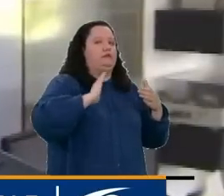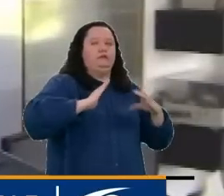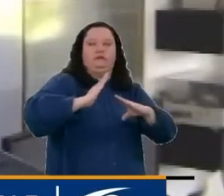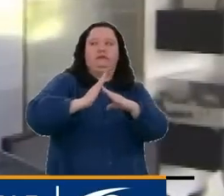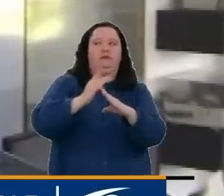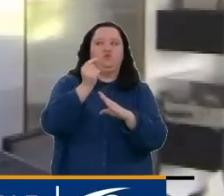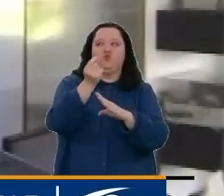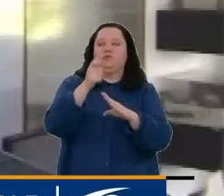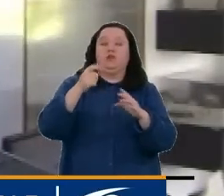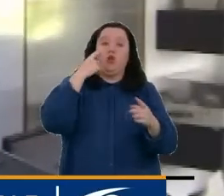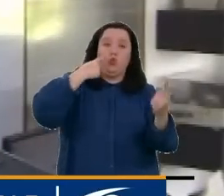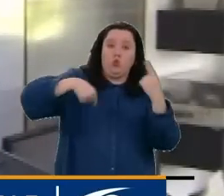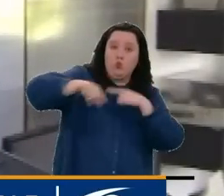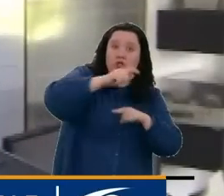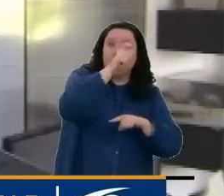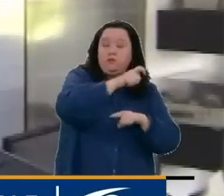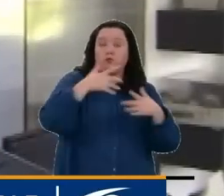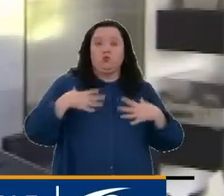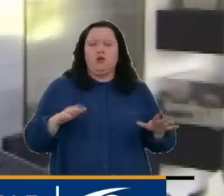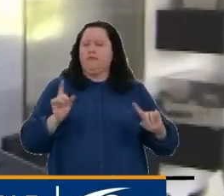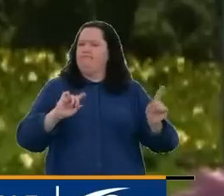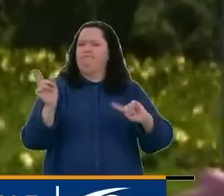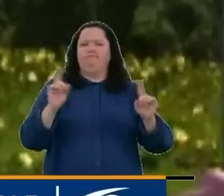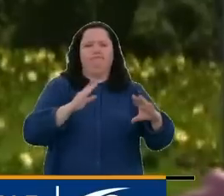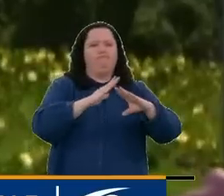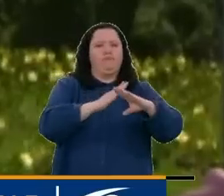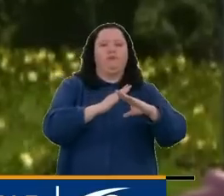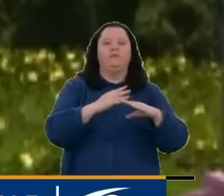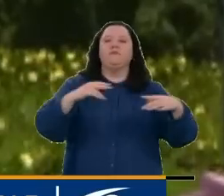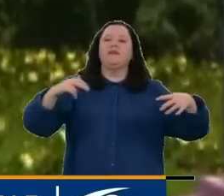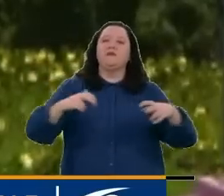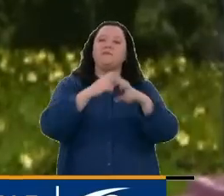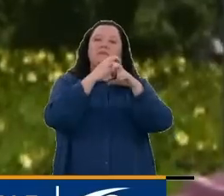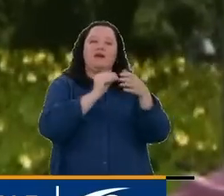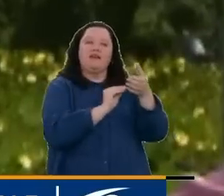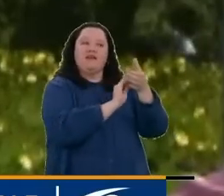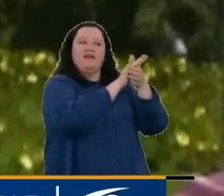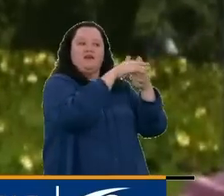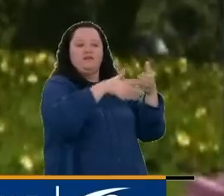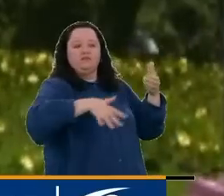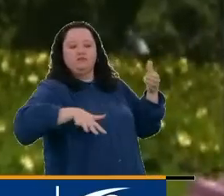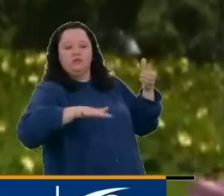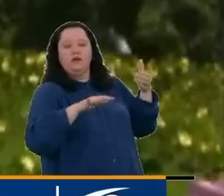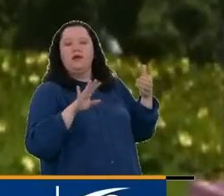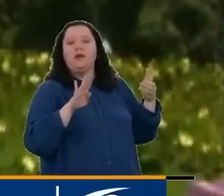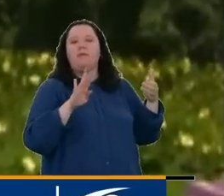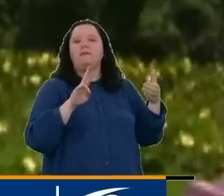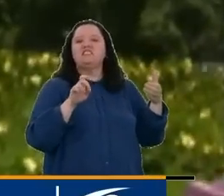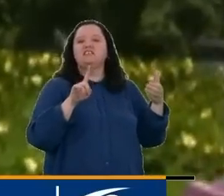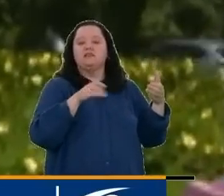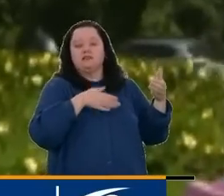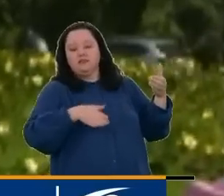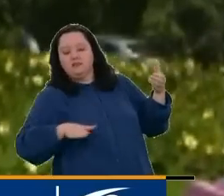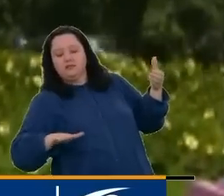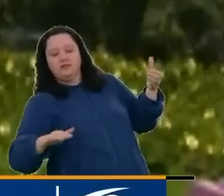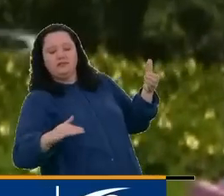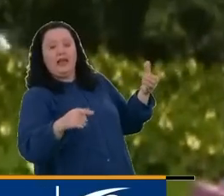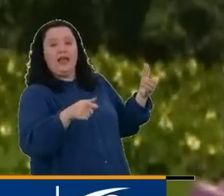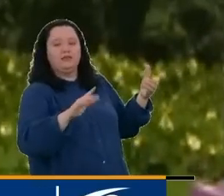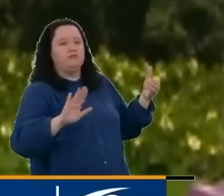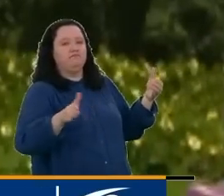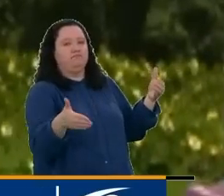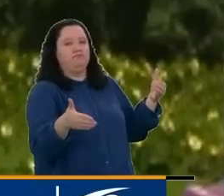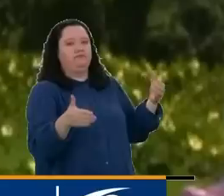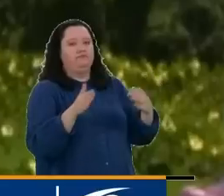restringido de turistas y particulares. La entrada al parque está por brisas, está cerrada esa entrada